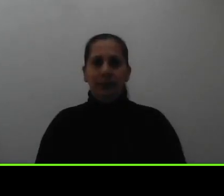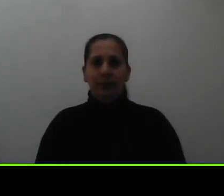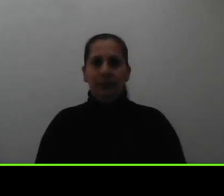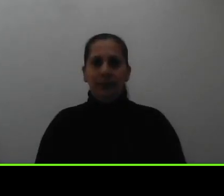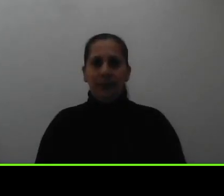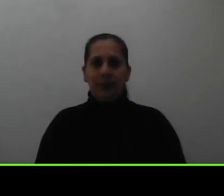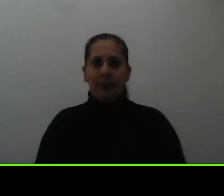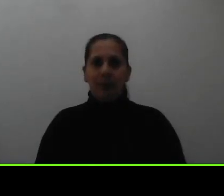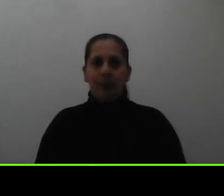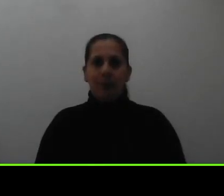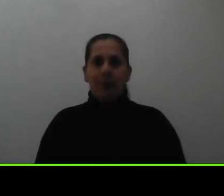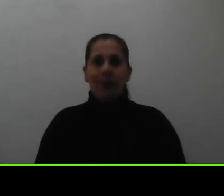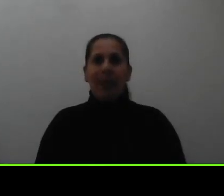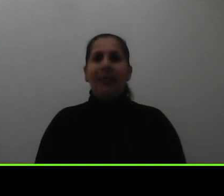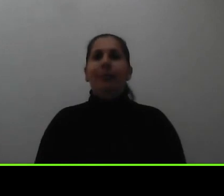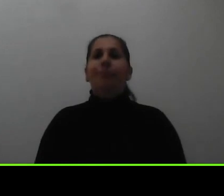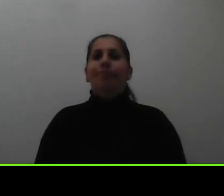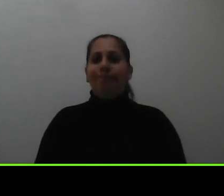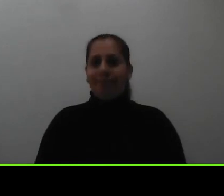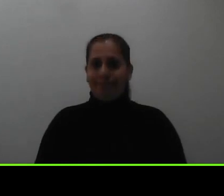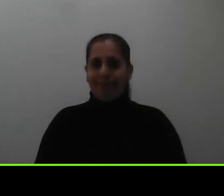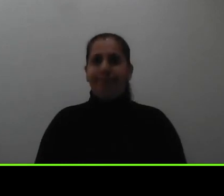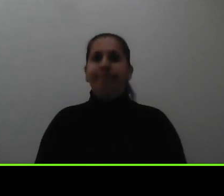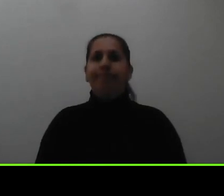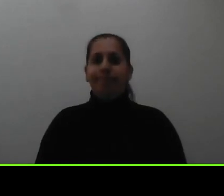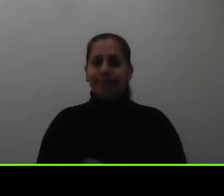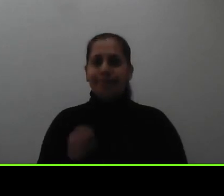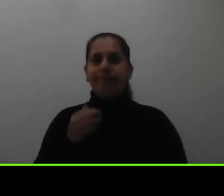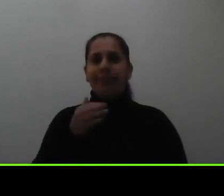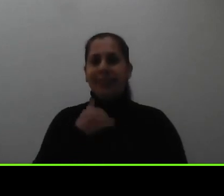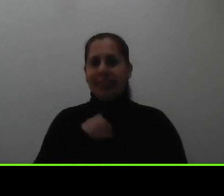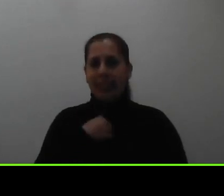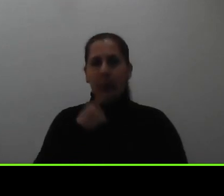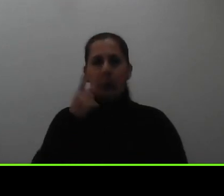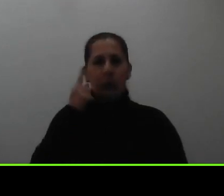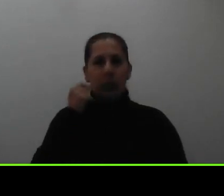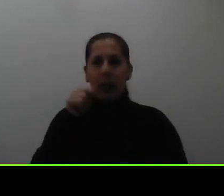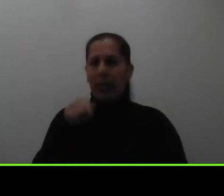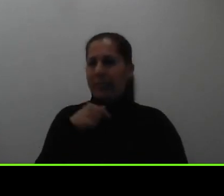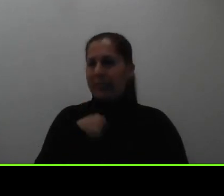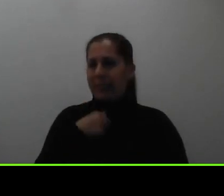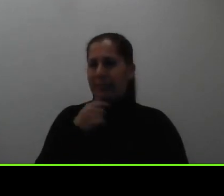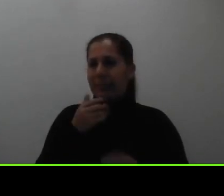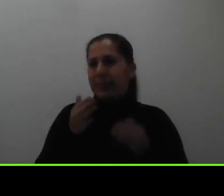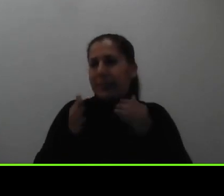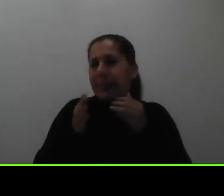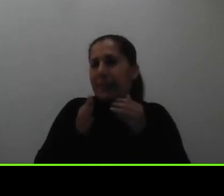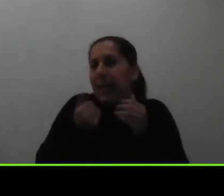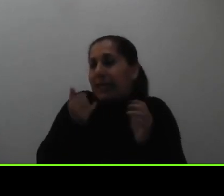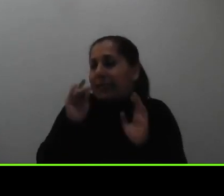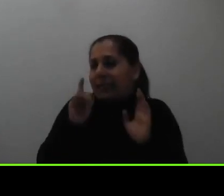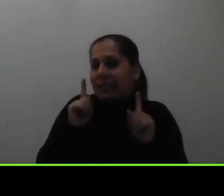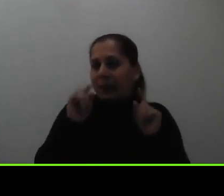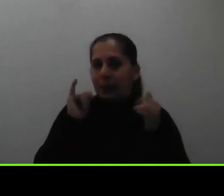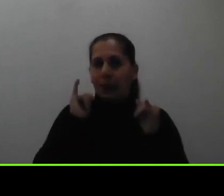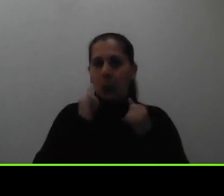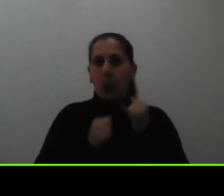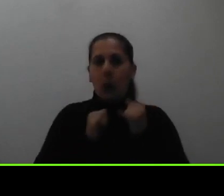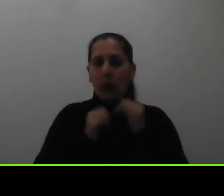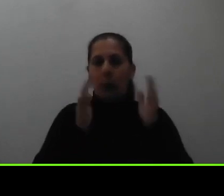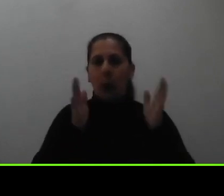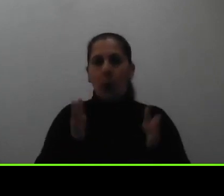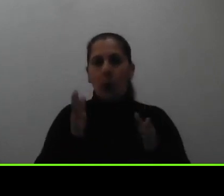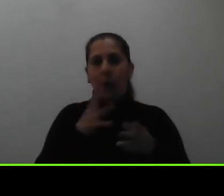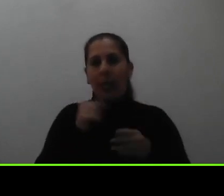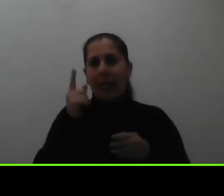si tenemos este creo yo sería casi el último bloque de preguntas tendríamos este